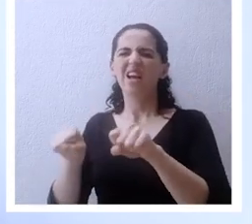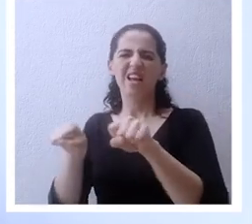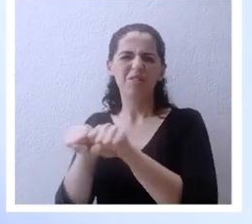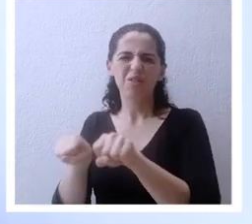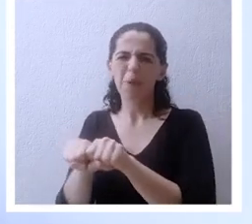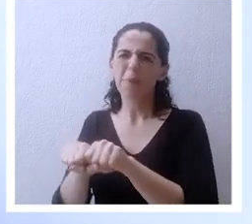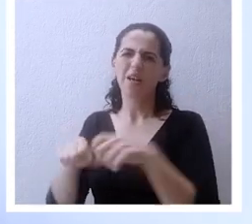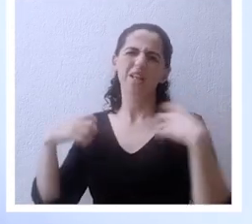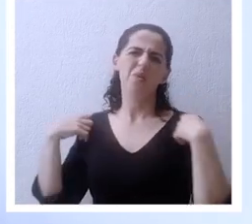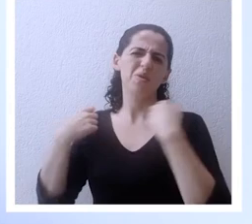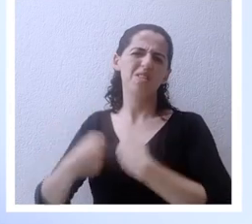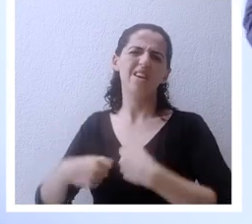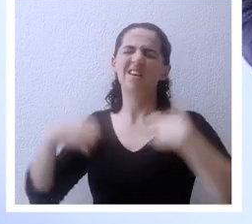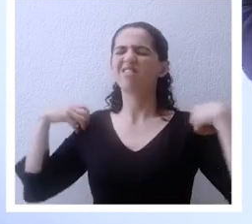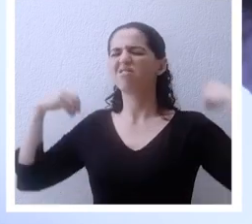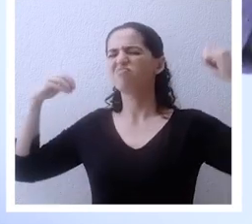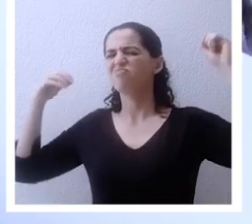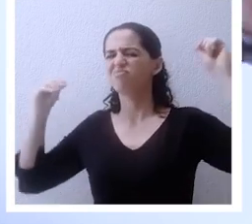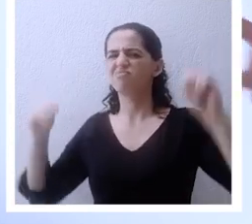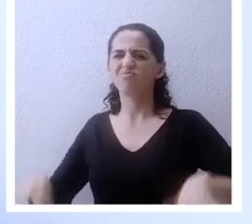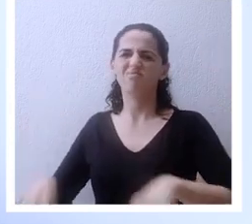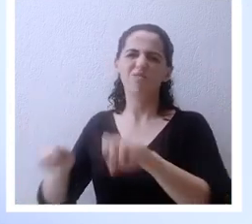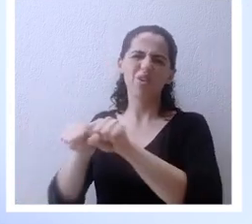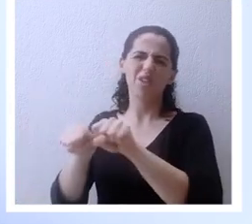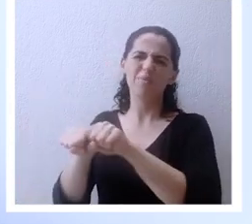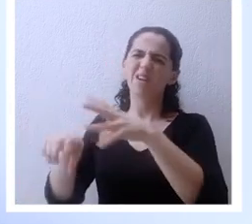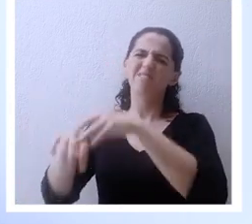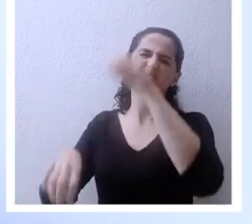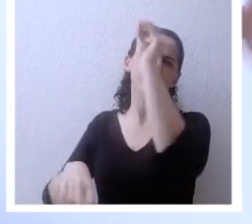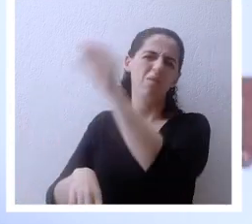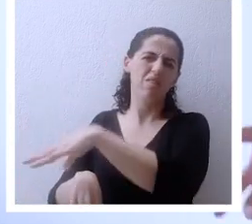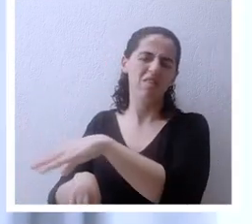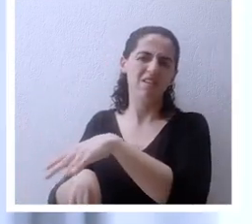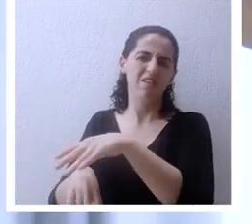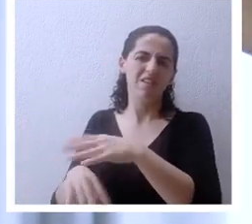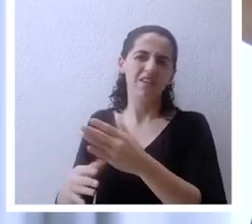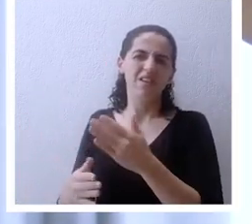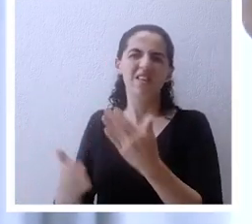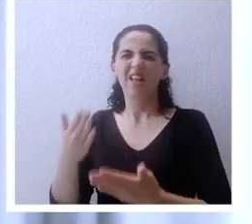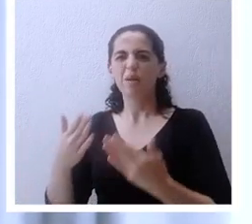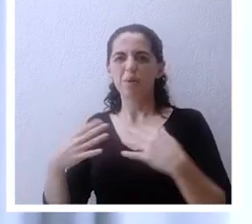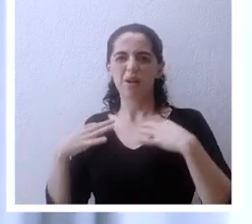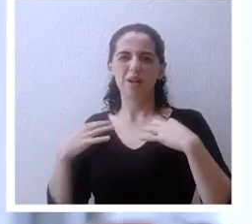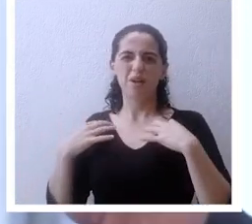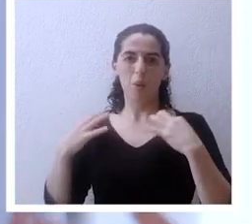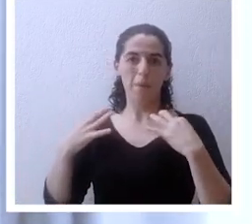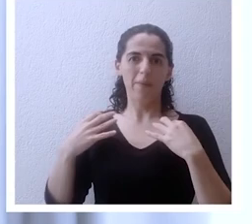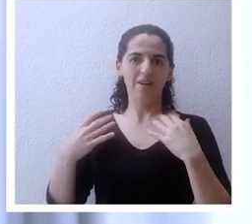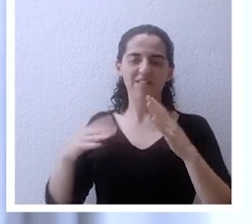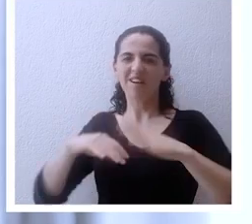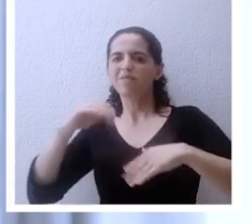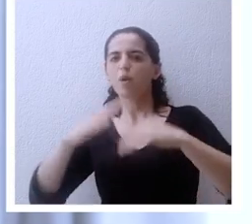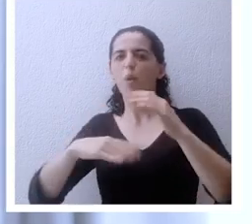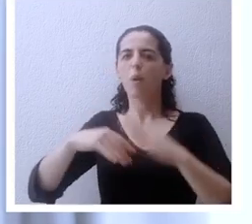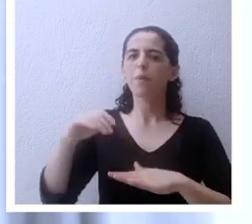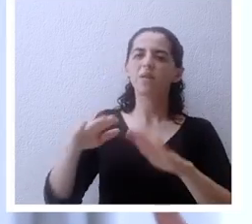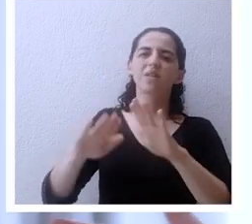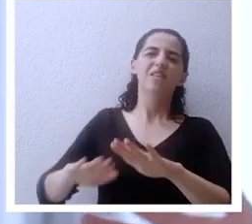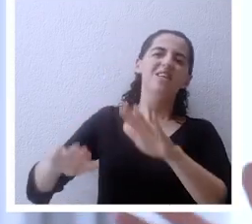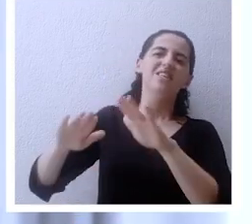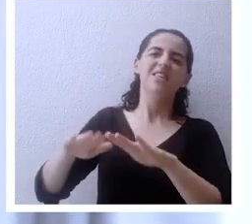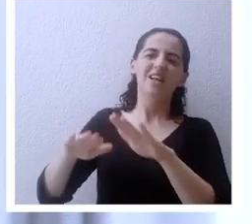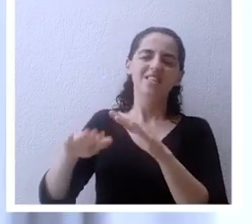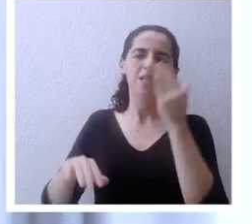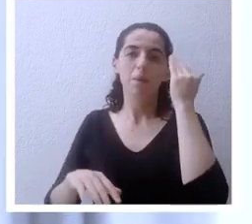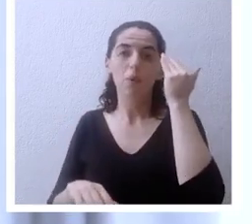o se quita lo que traía y trata algunos se bañan otros se ponen ropa cómoda otros descansan ¿por qué?